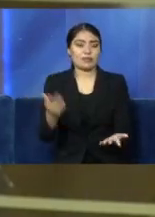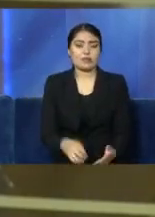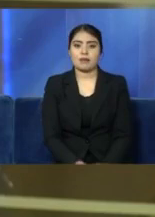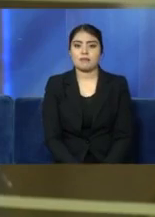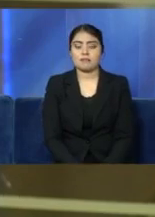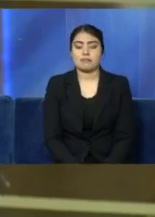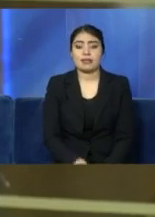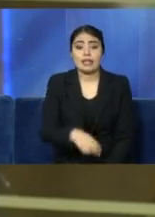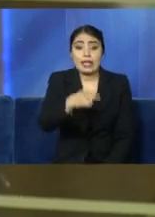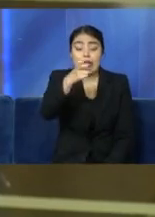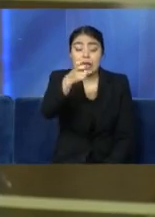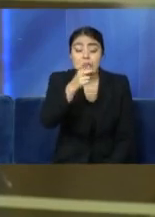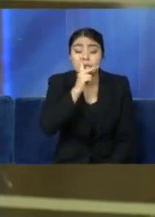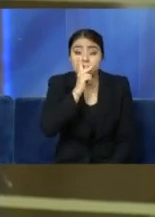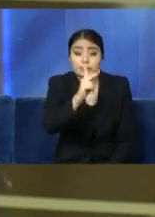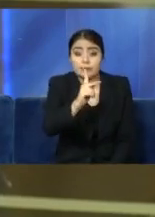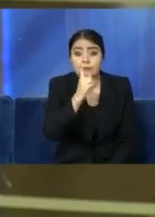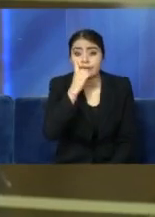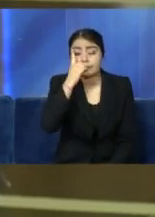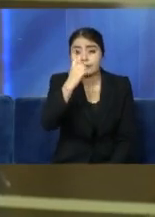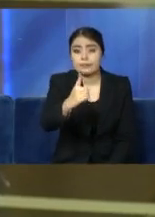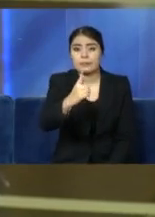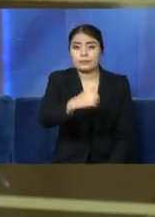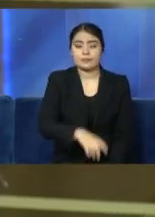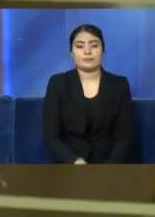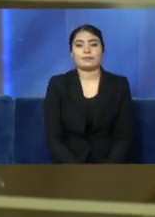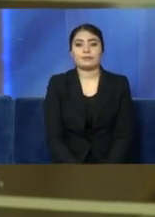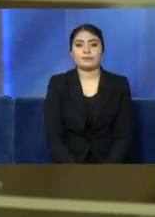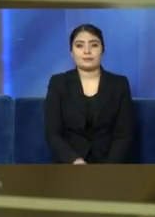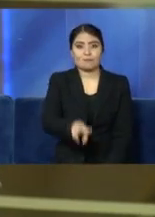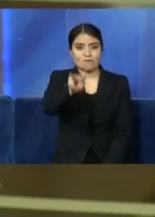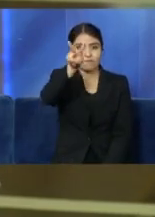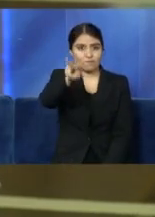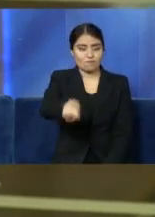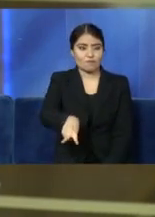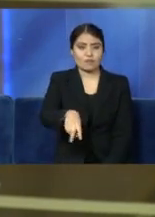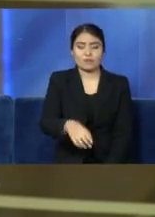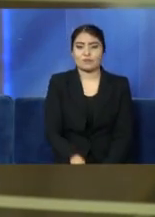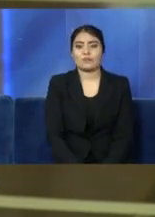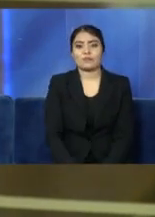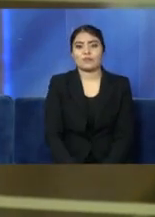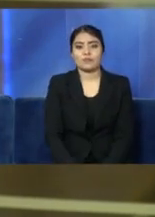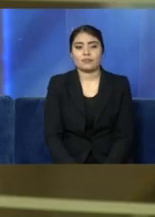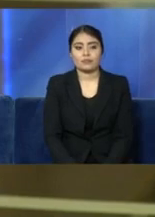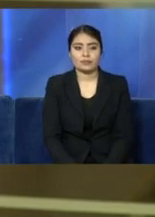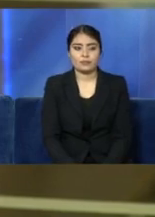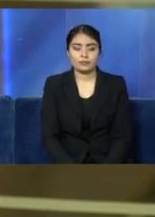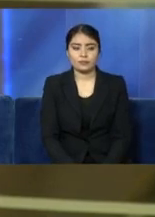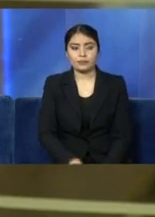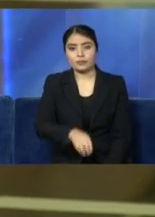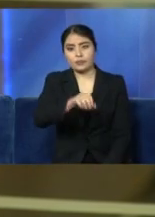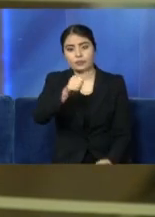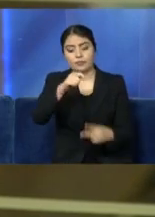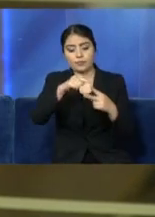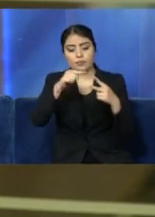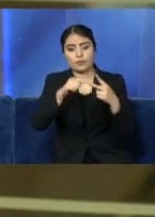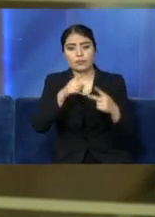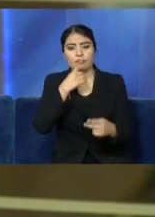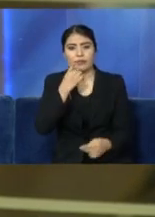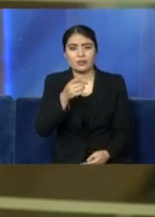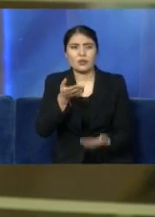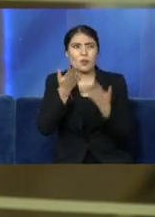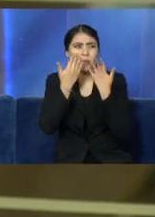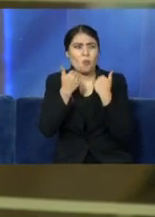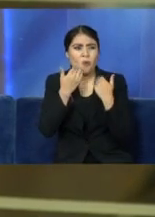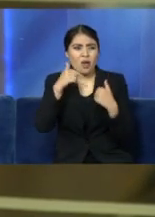esas fueron las palabras textuales de Hugo López-Gatell. Dice, Ángel, que digan la verdad. Si no hay casos,